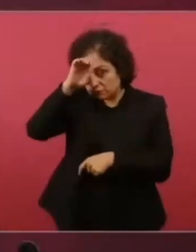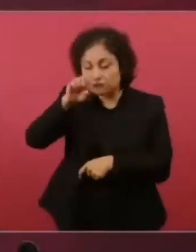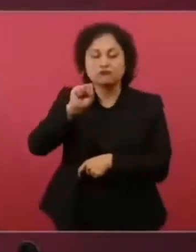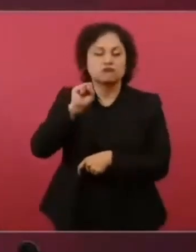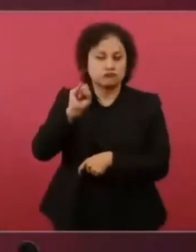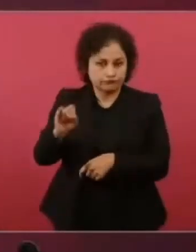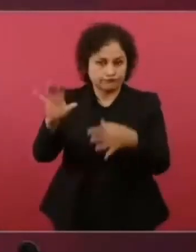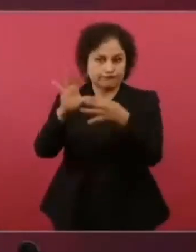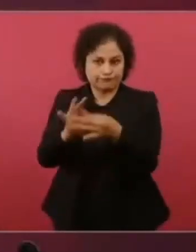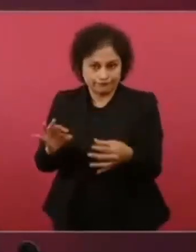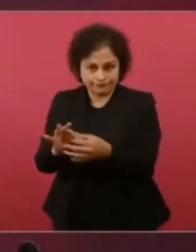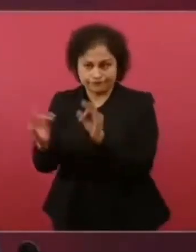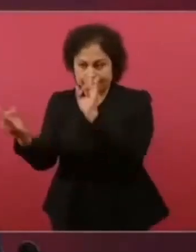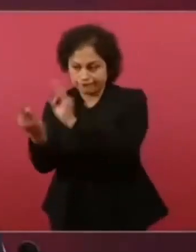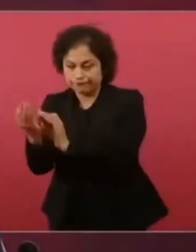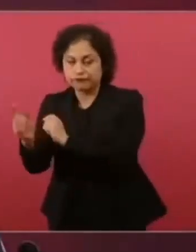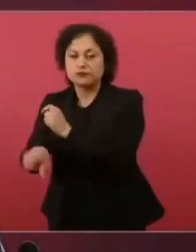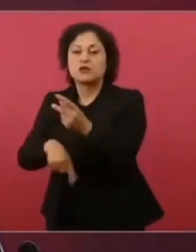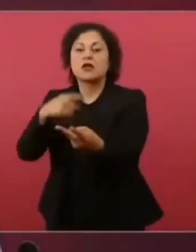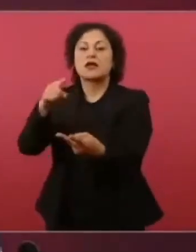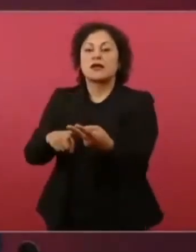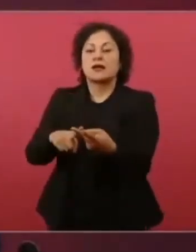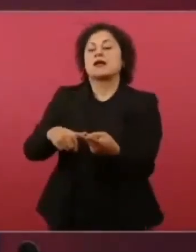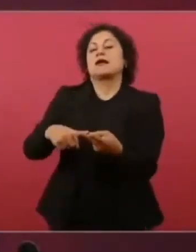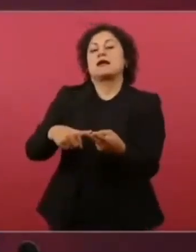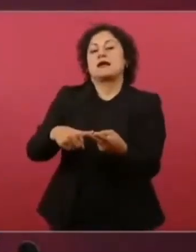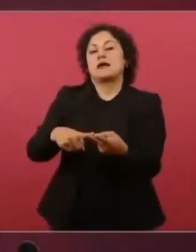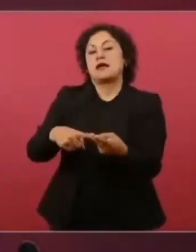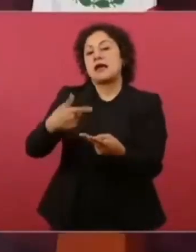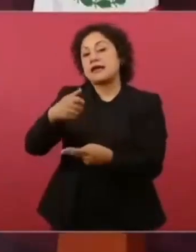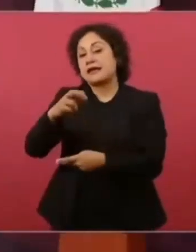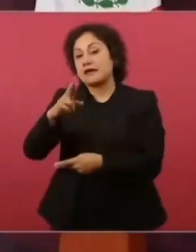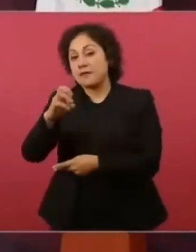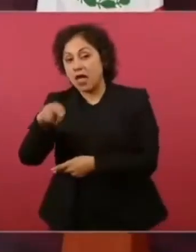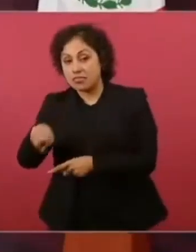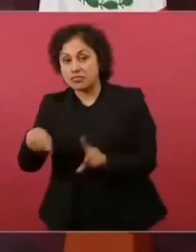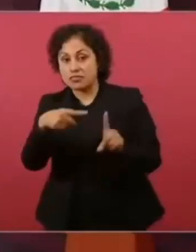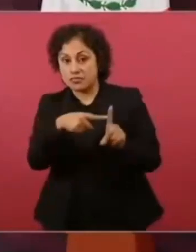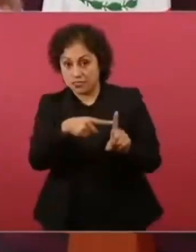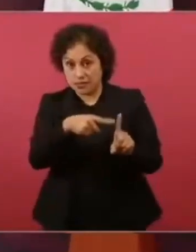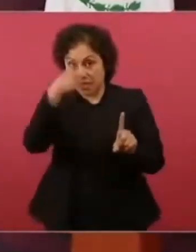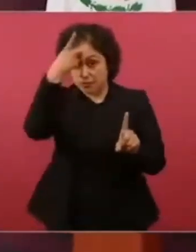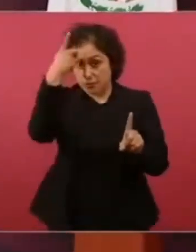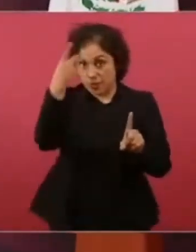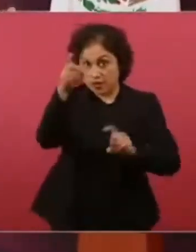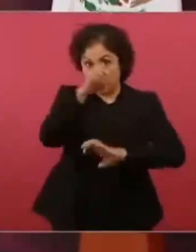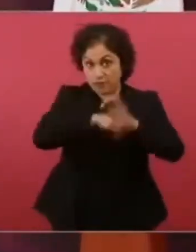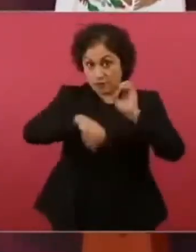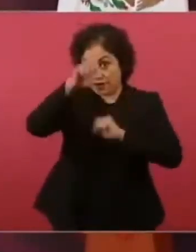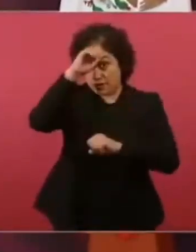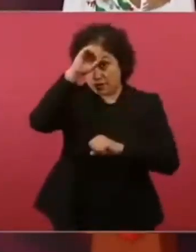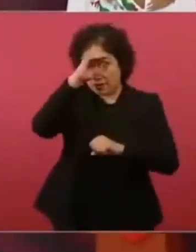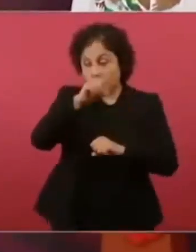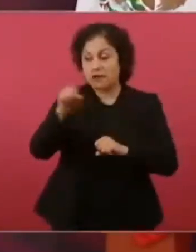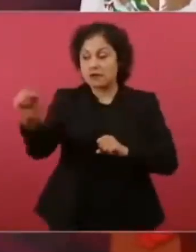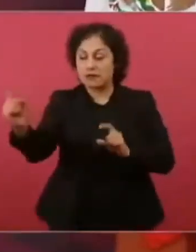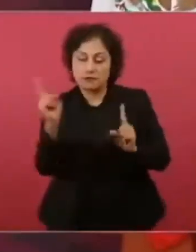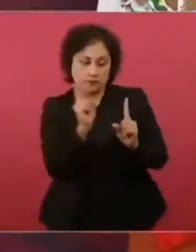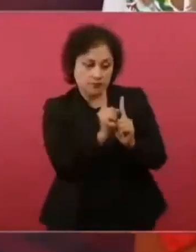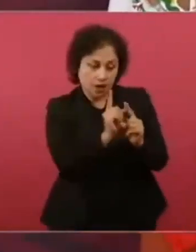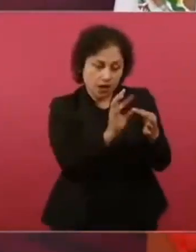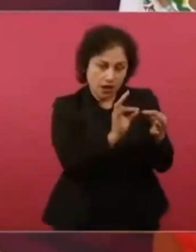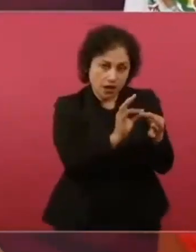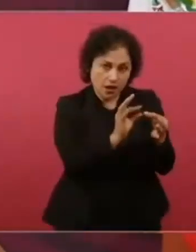Germán Larrea, con sus representantes y que se avance en